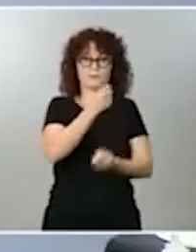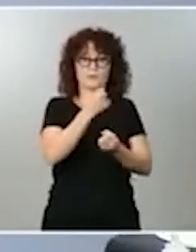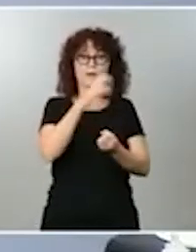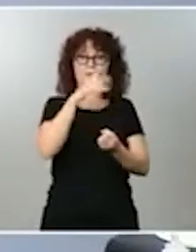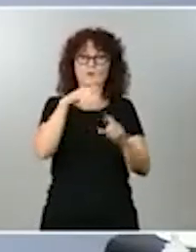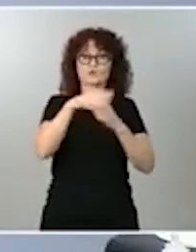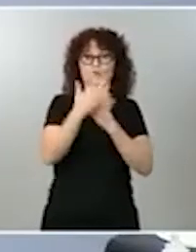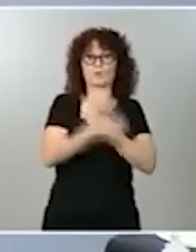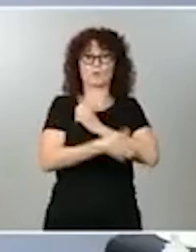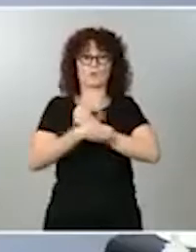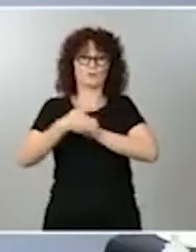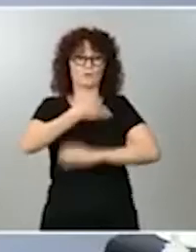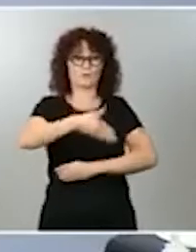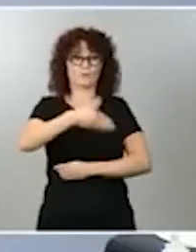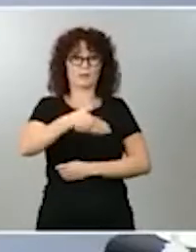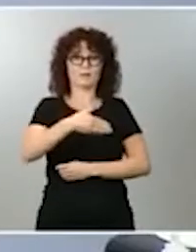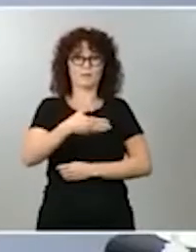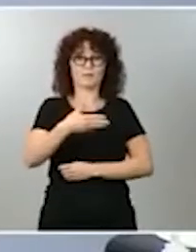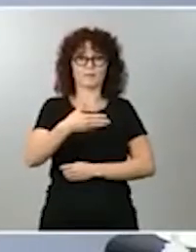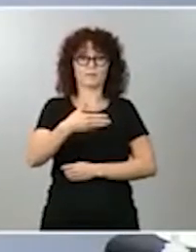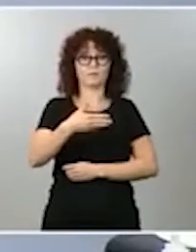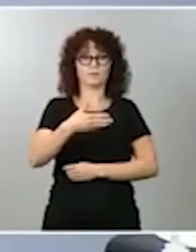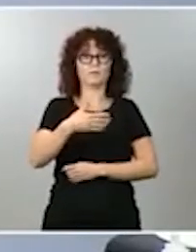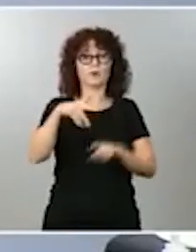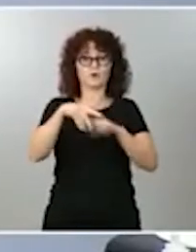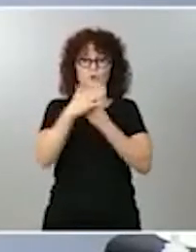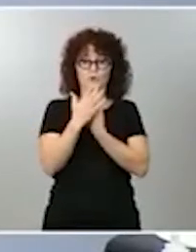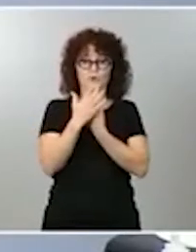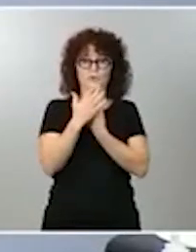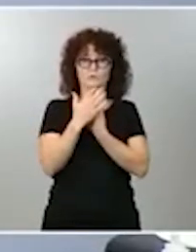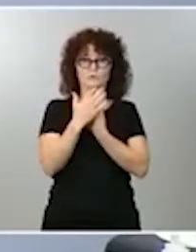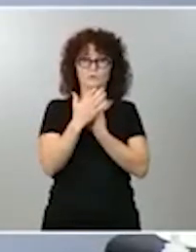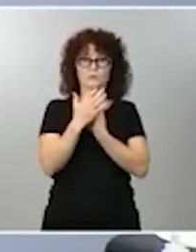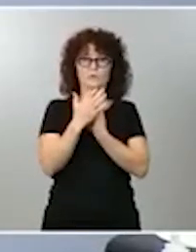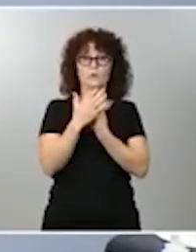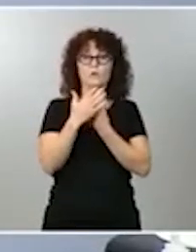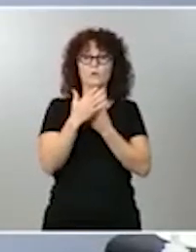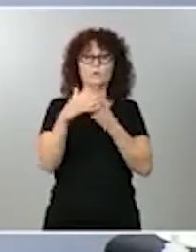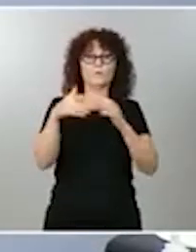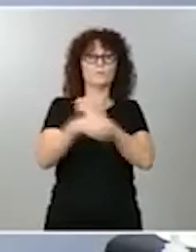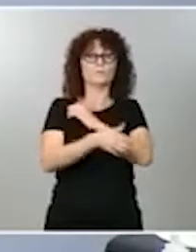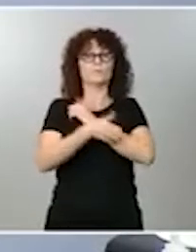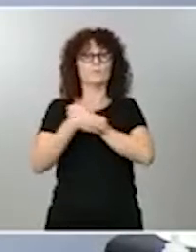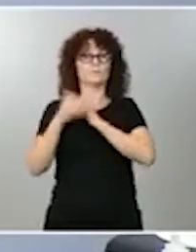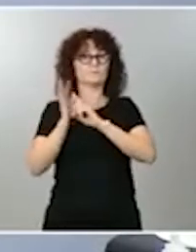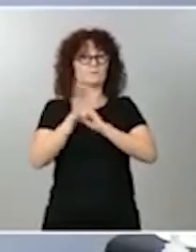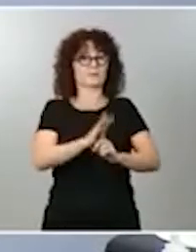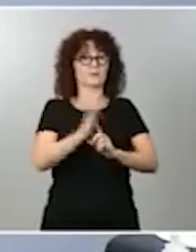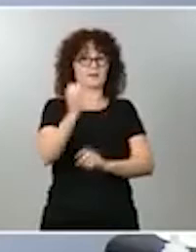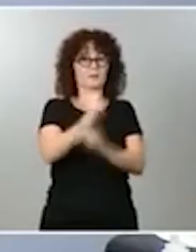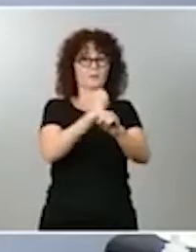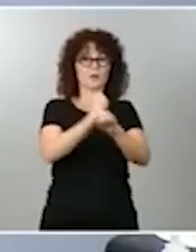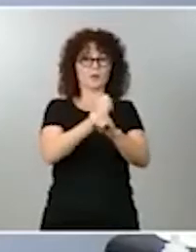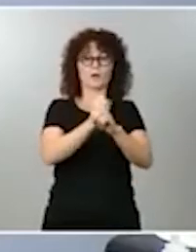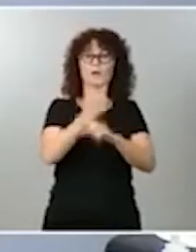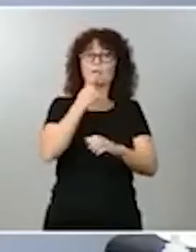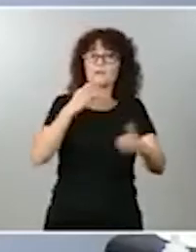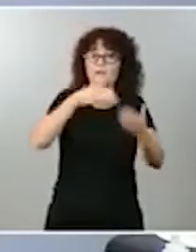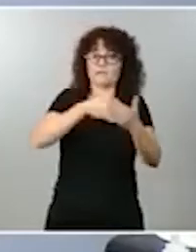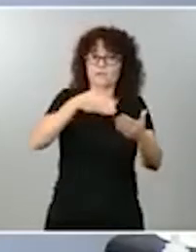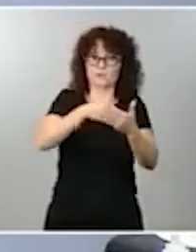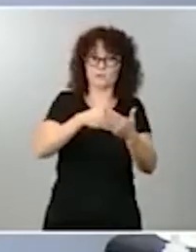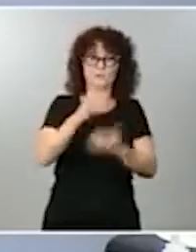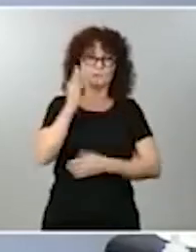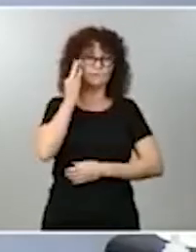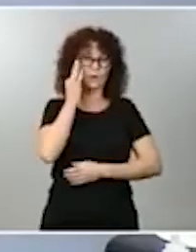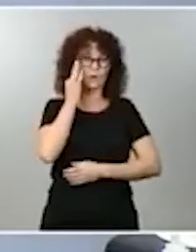Así que, a un contexto ya de por sí de precariedad laboral y de enormes dificultades de las mujeres en el mercado de trabajo, sumado a